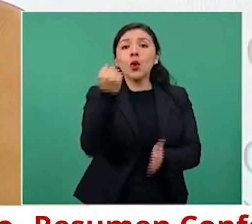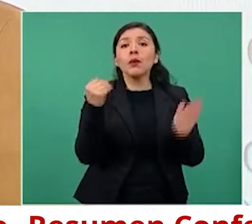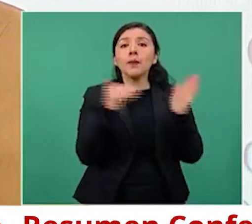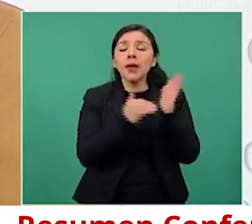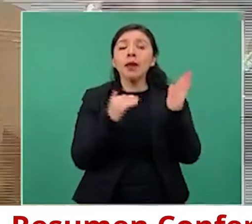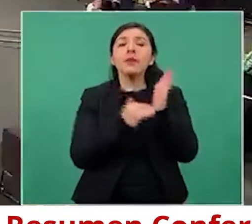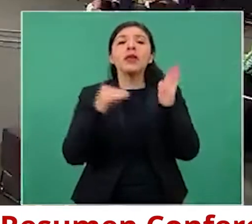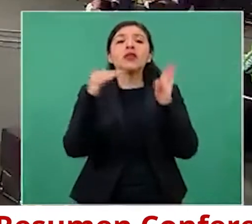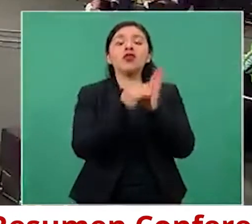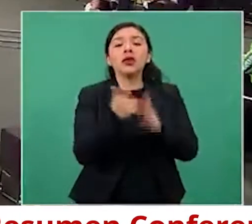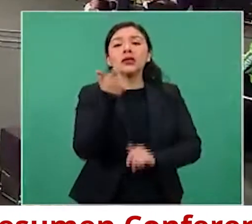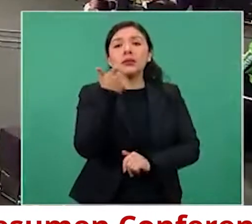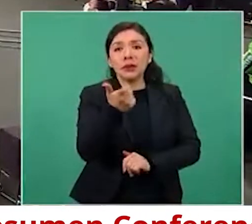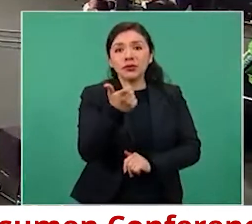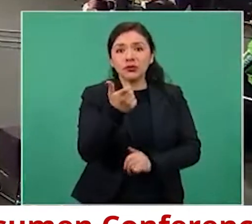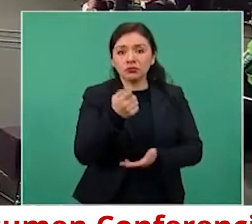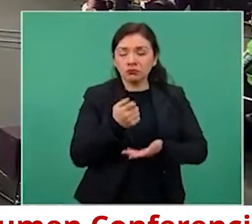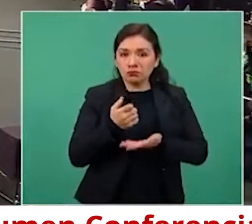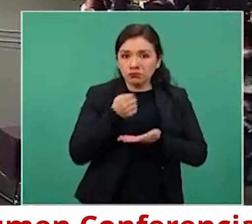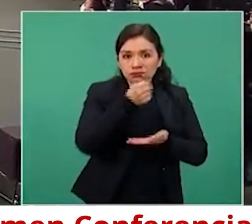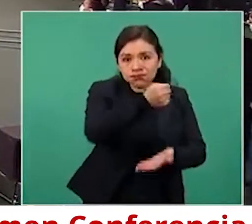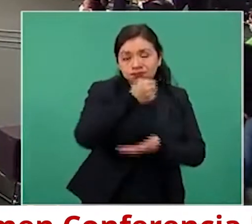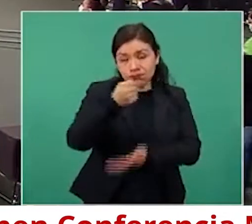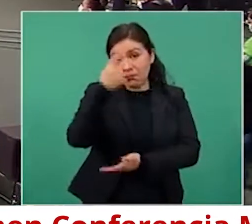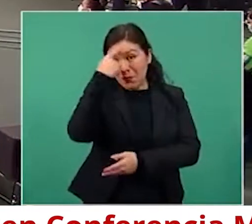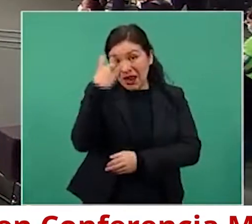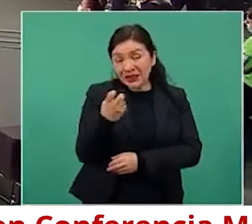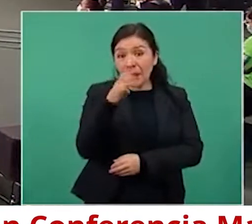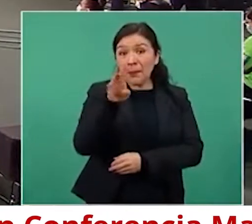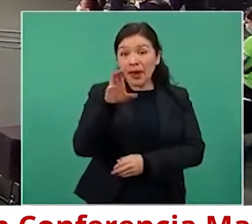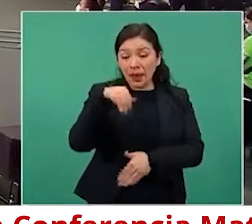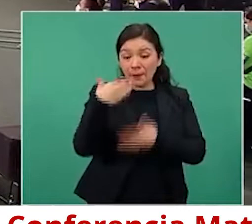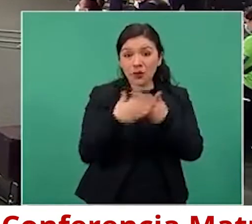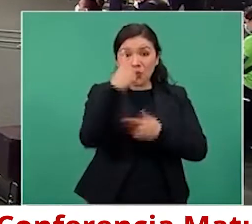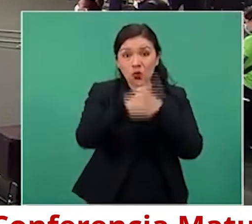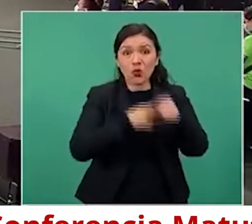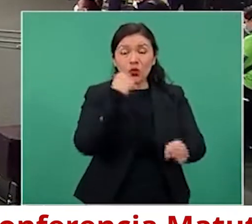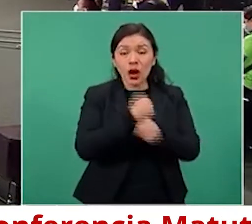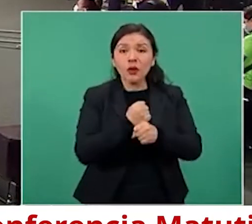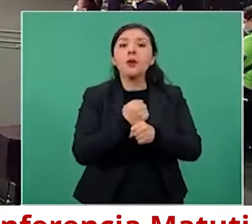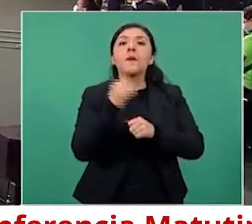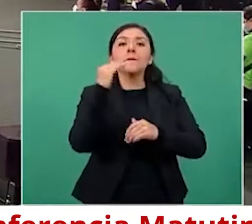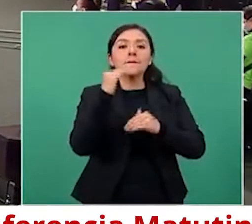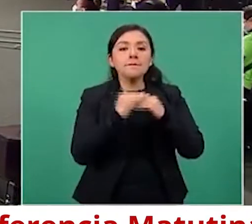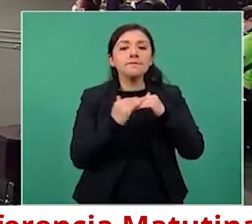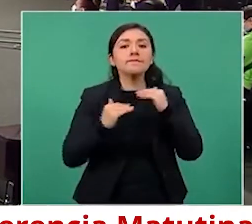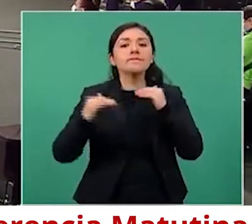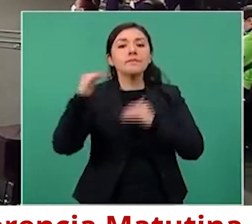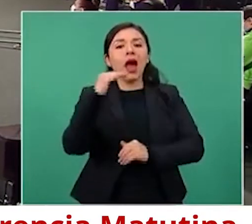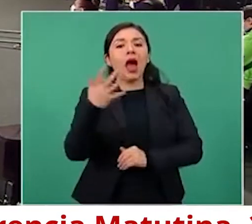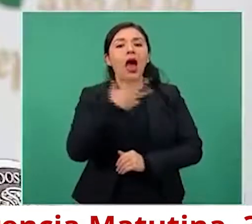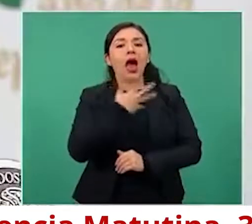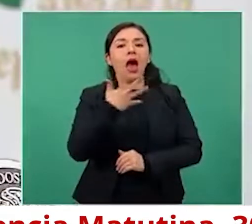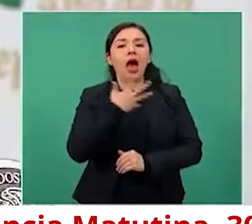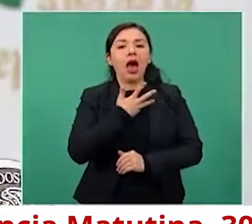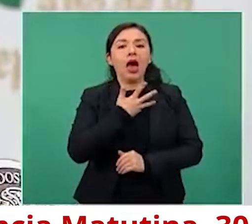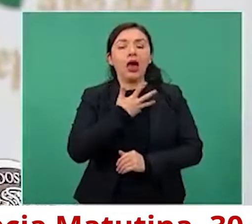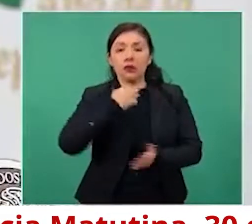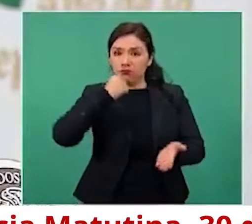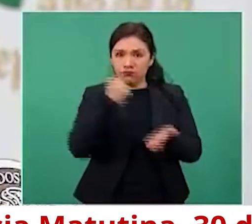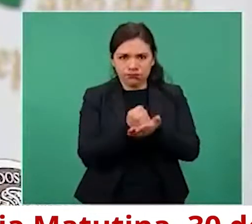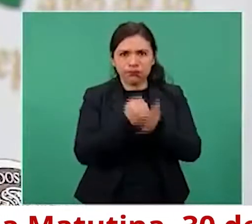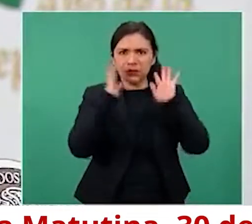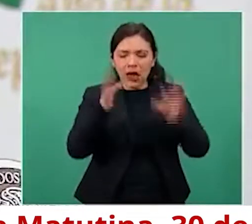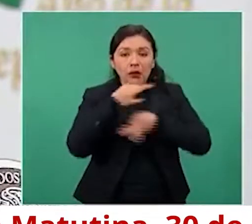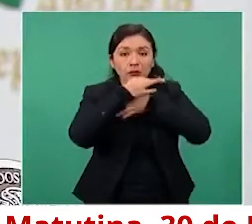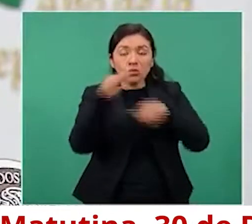millones de pesos. Para esta beca, el próximo año tendremos un monto ya aprobado